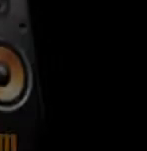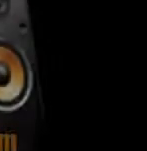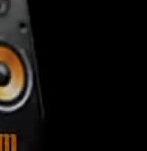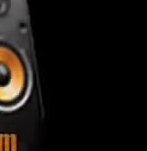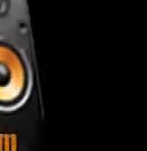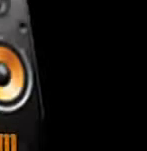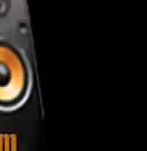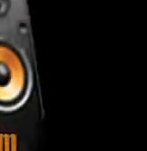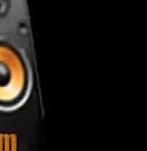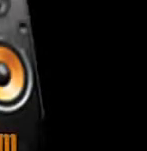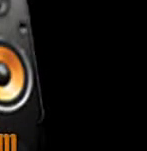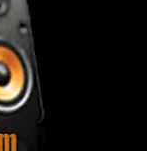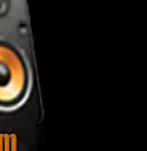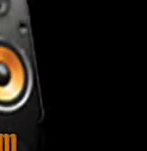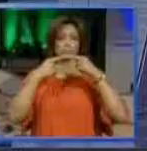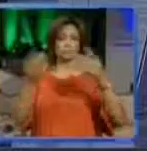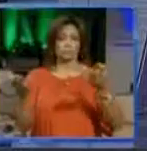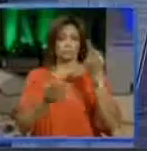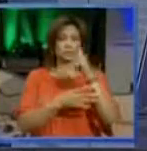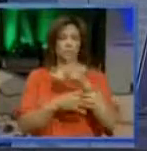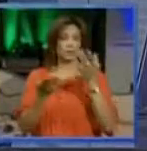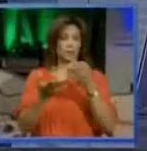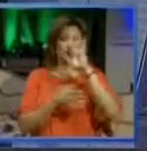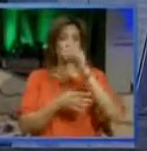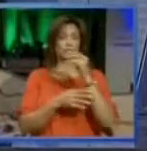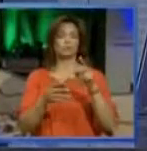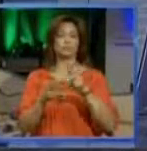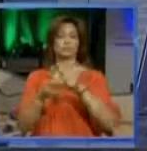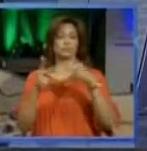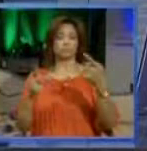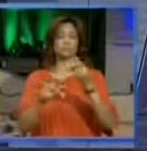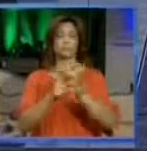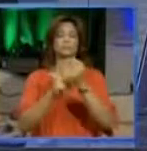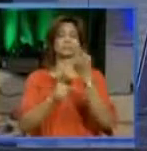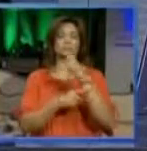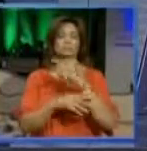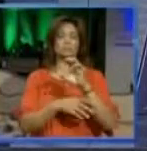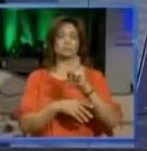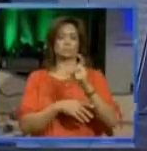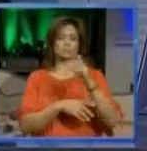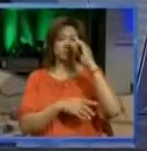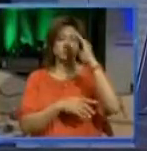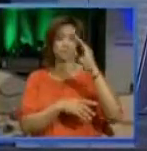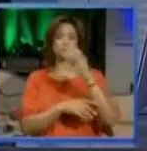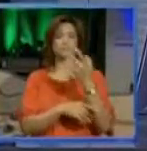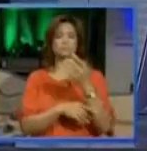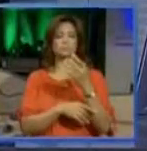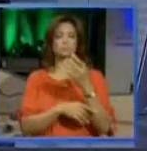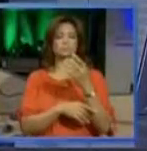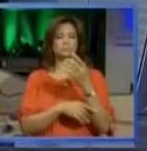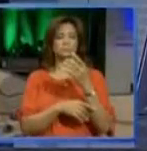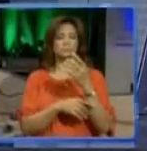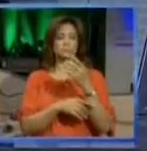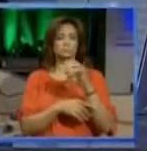Flow de Barrio.net Noticia en Puerto Rico, la situación con la ex capitana de la